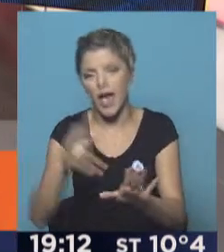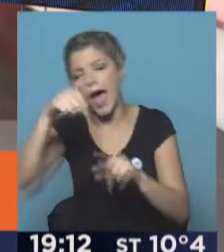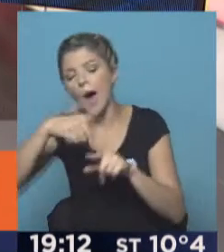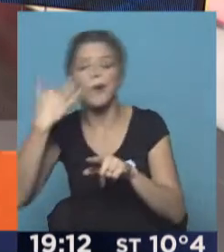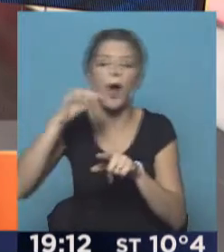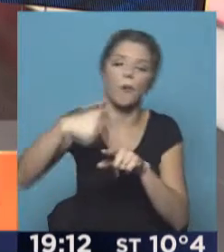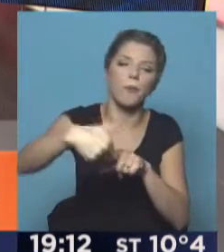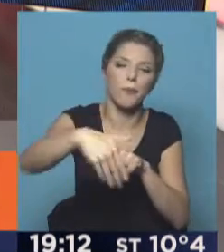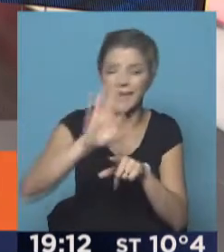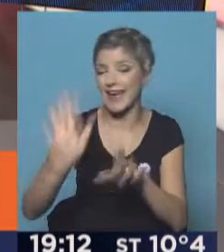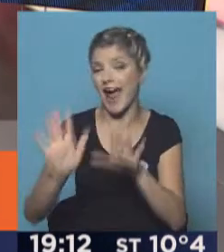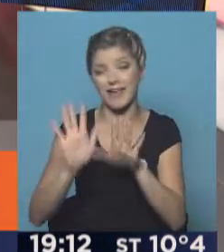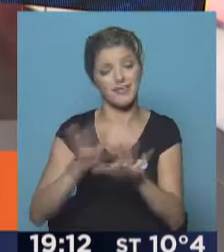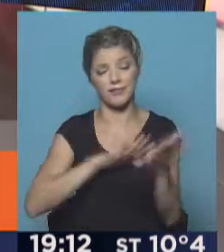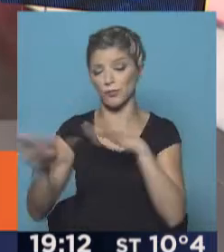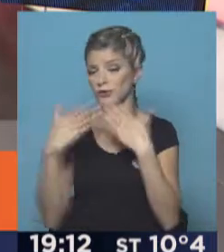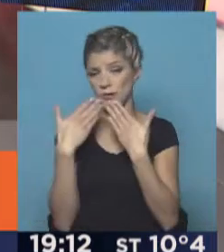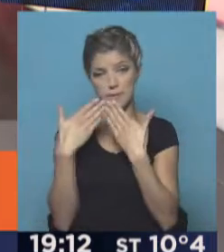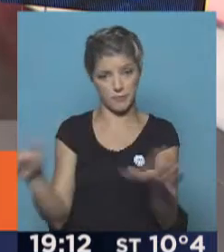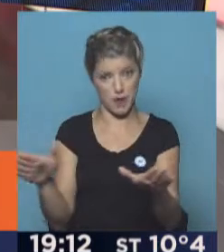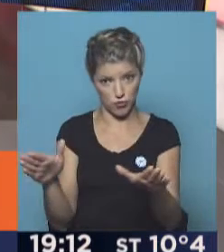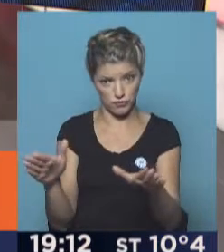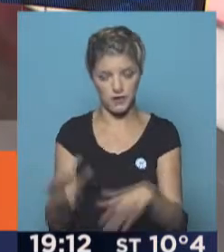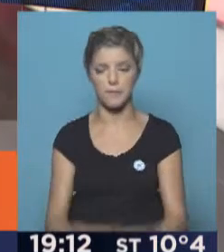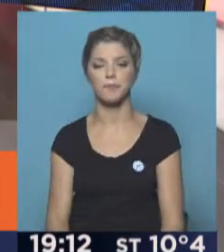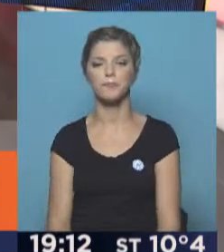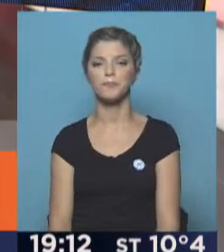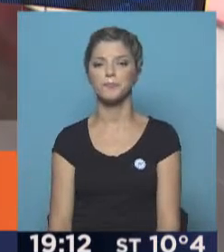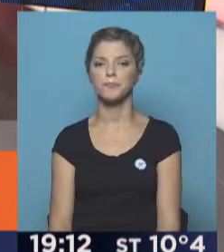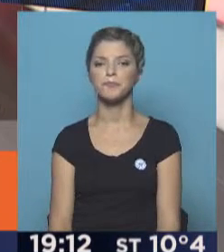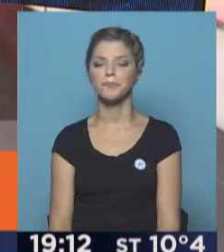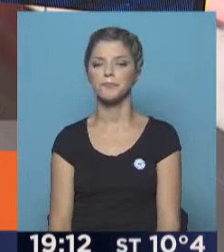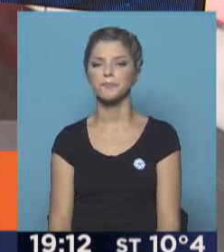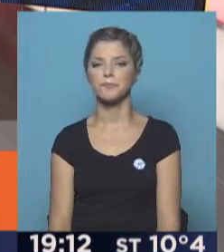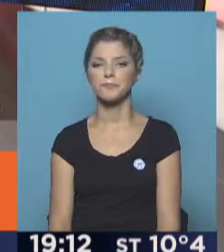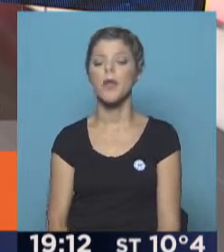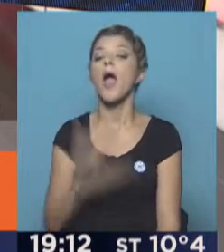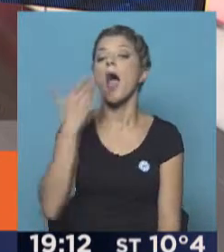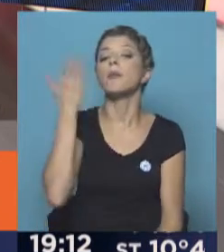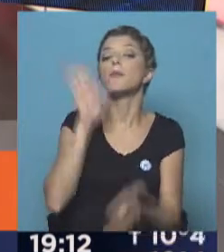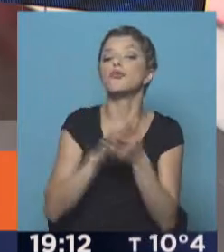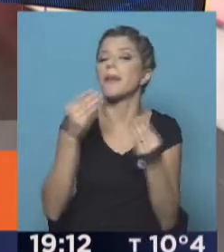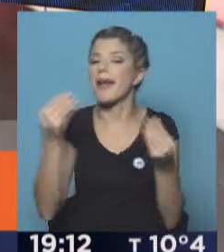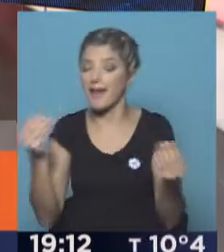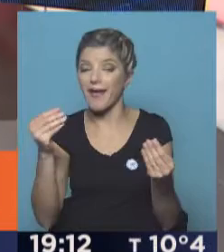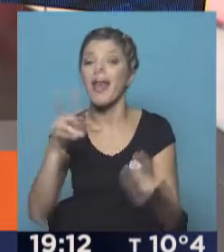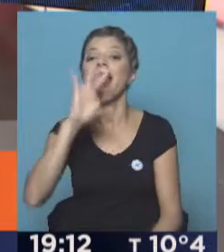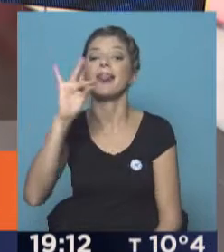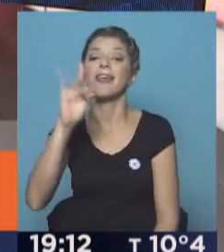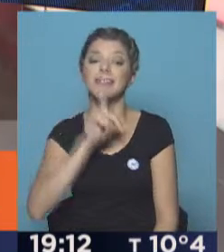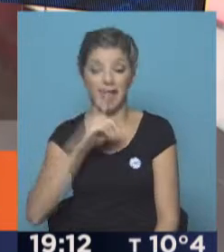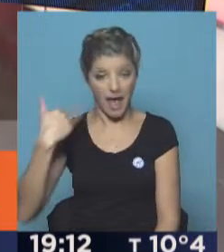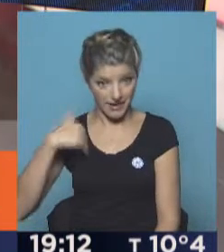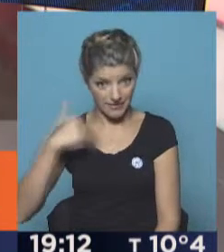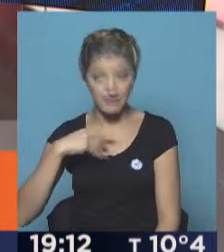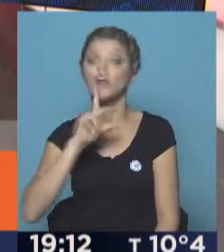esto iba a tener realidad, esto iba a tener asidero. Estamos hablando oficialmente de la salida del Tata Gerardo Martino como técnico